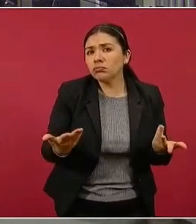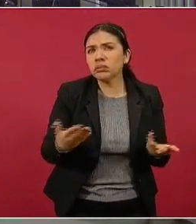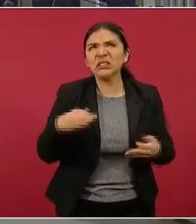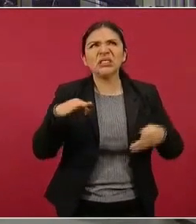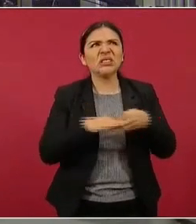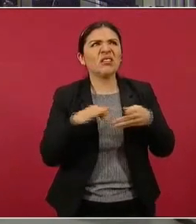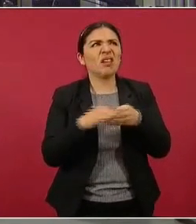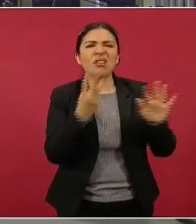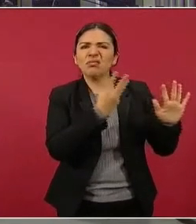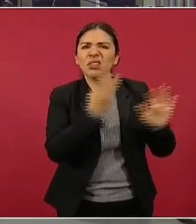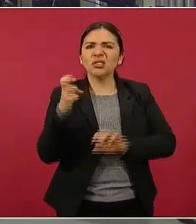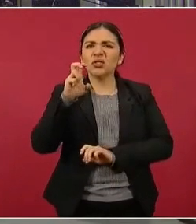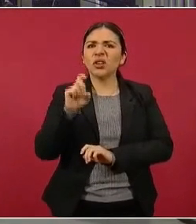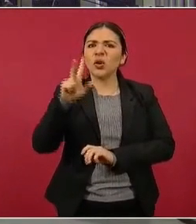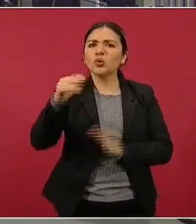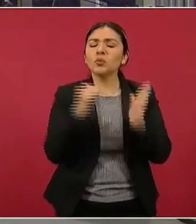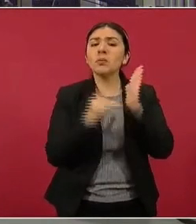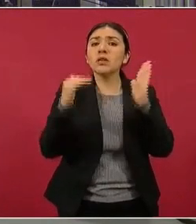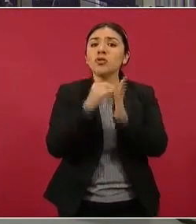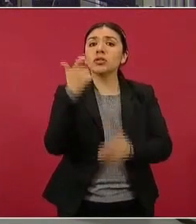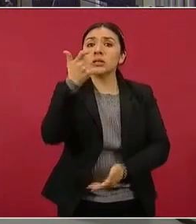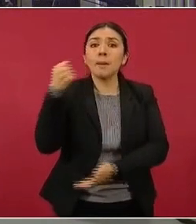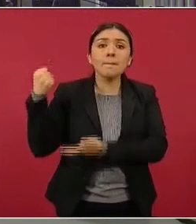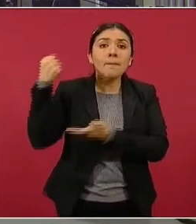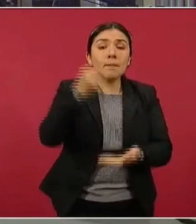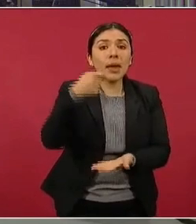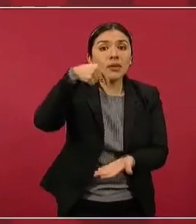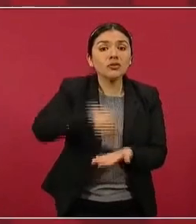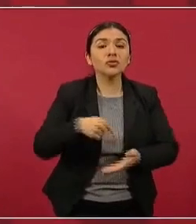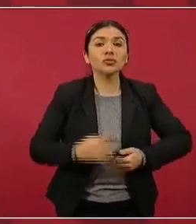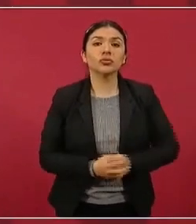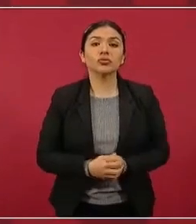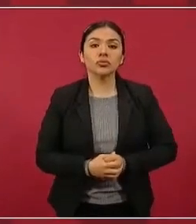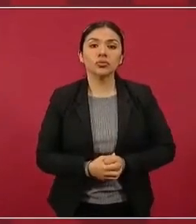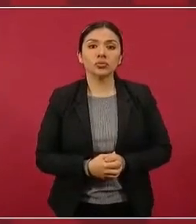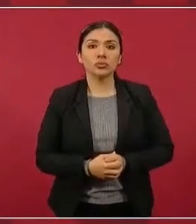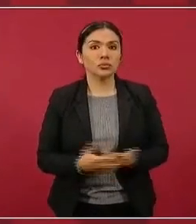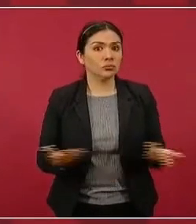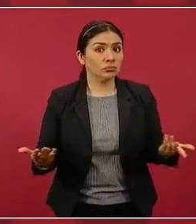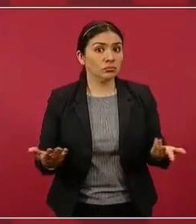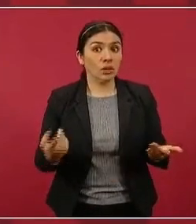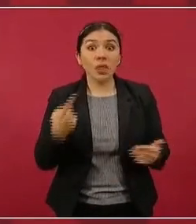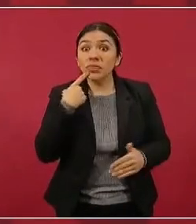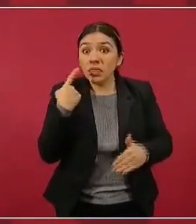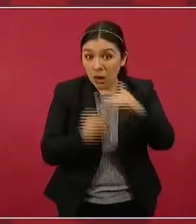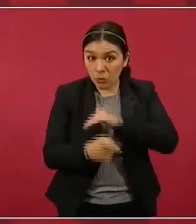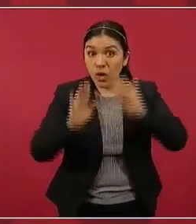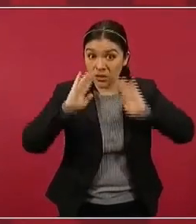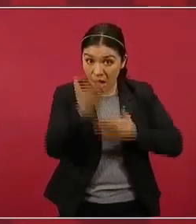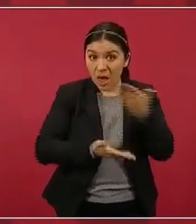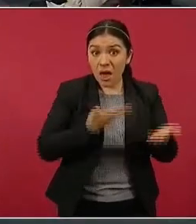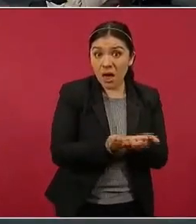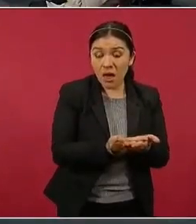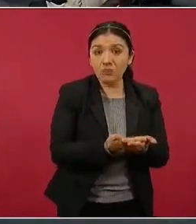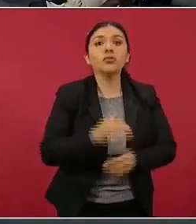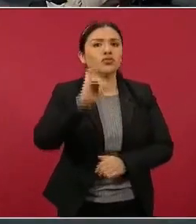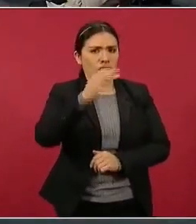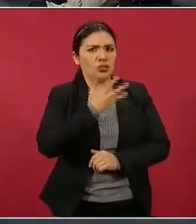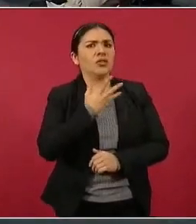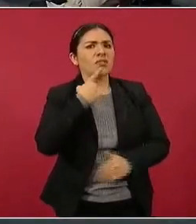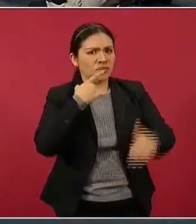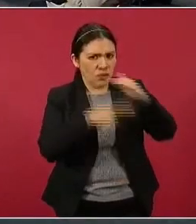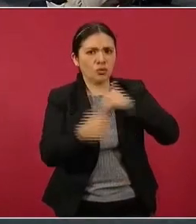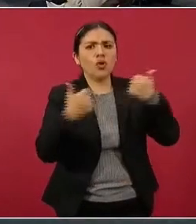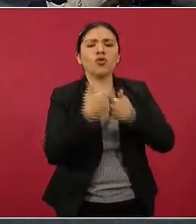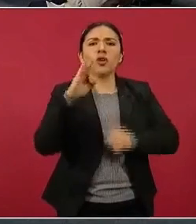de 338 millones de pesos. Pues que no hay denuncia presentada. Hay denuncias ante la